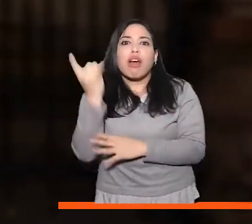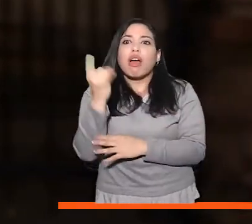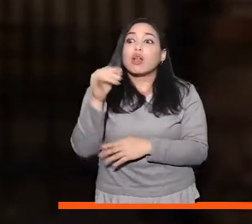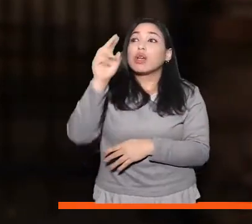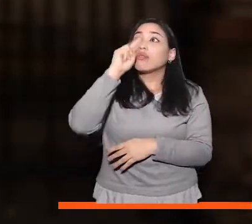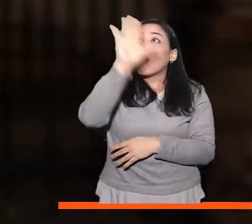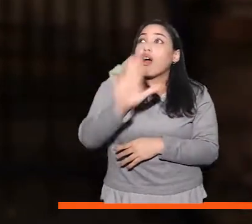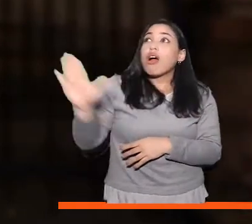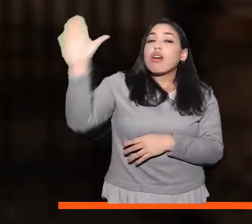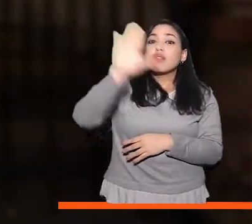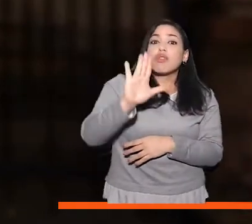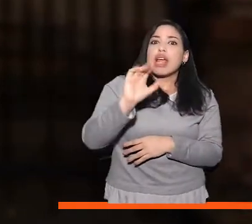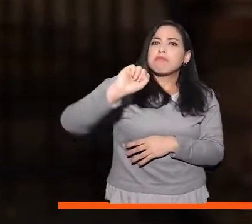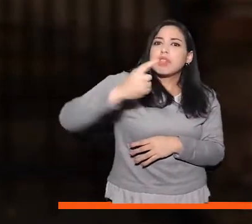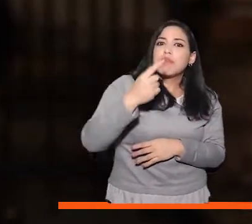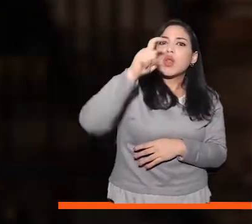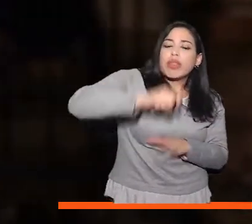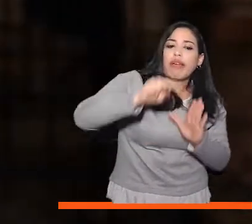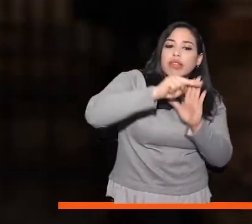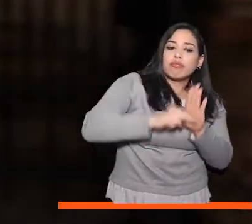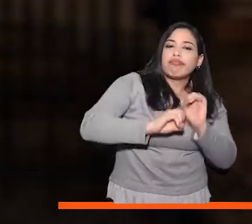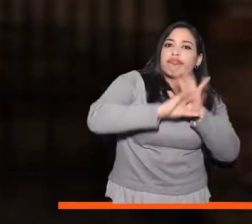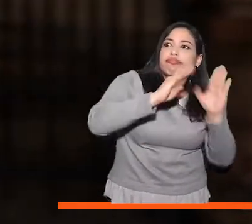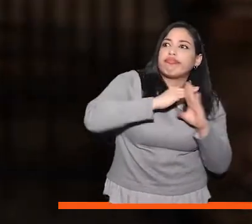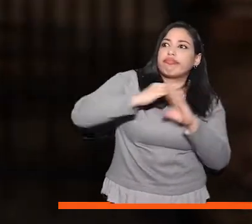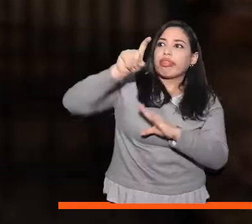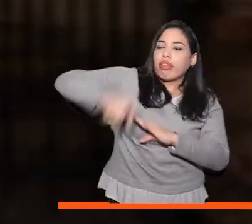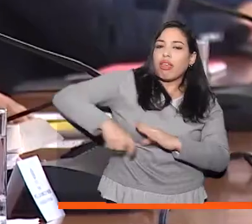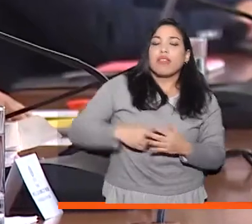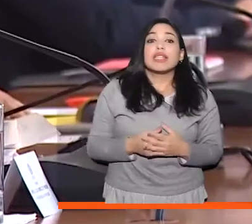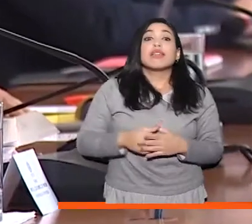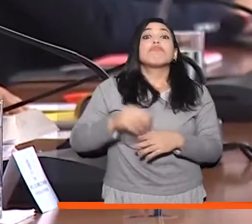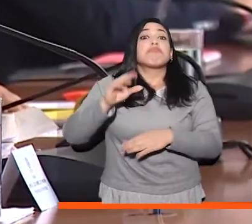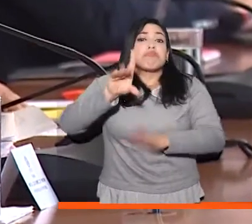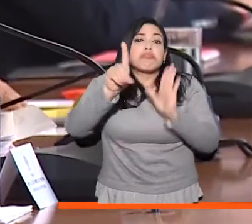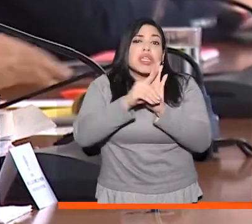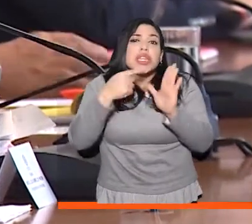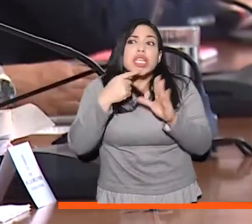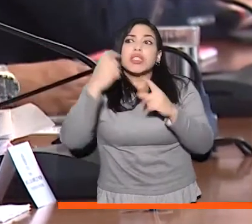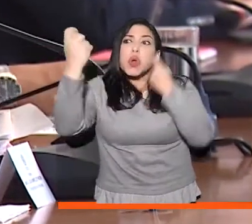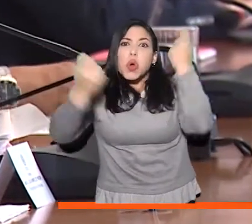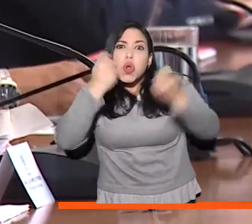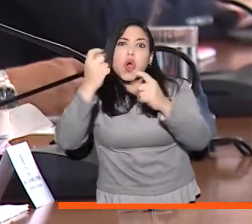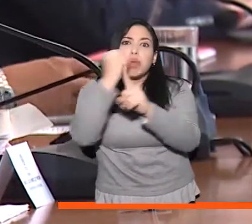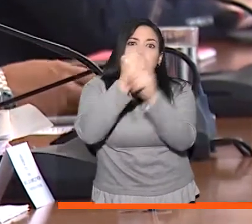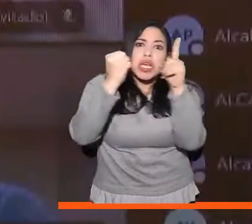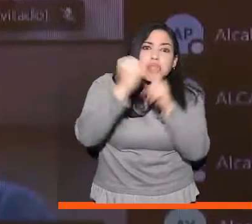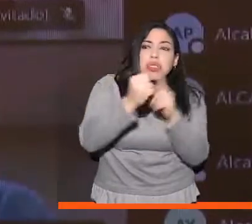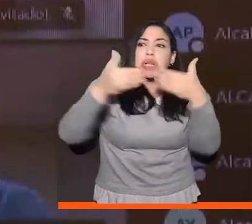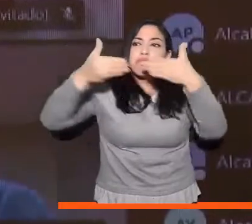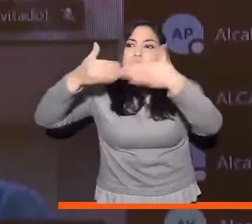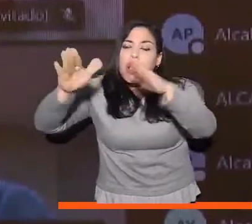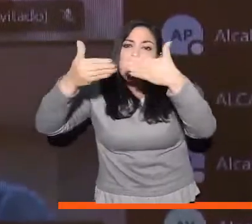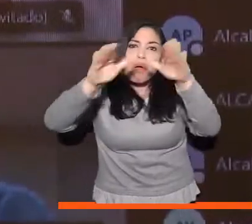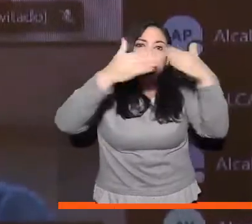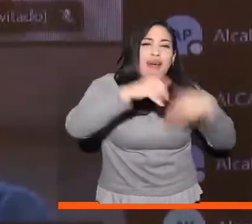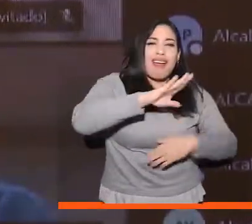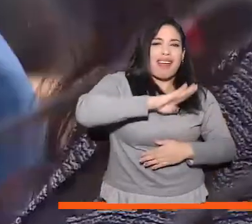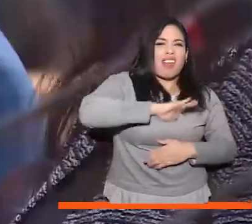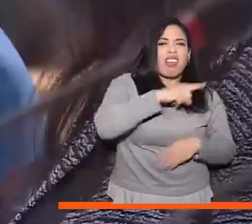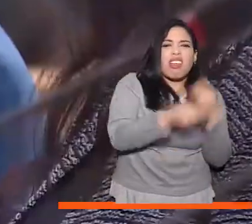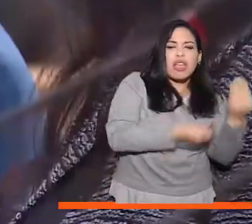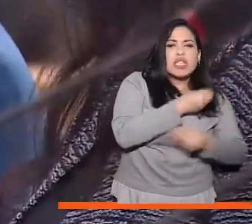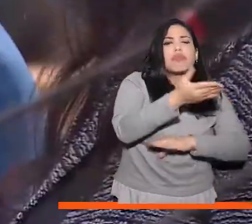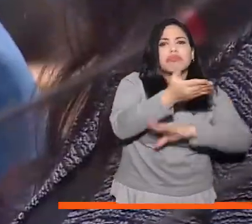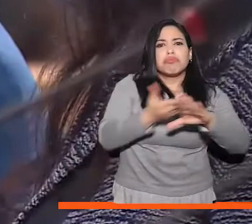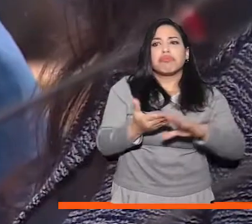actividad puede operar en el territorio nacional sin un protocolo definido El decreto dio apertura a las actividades económicas, sociales y del Estado